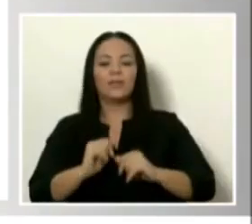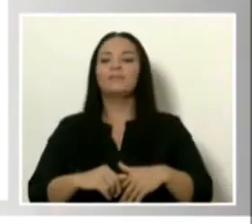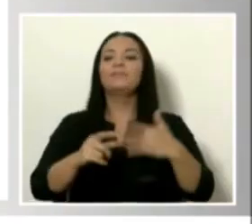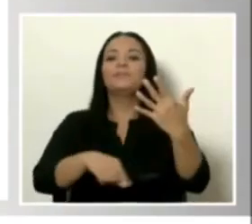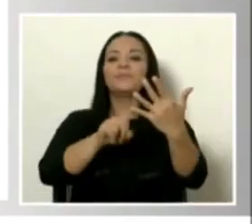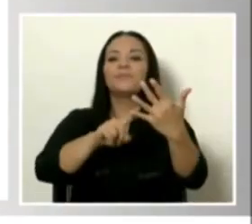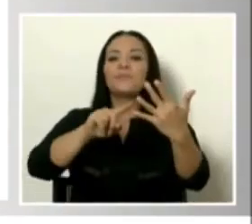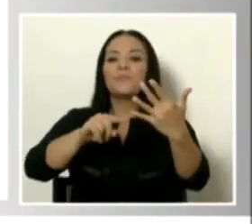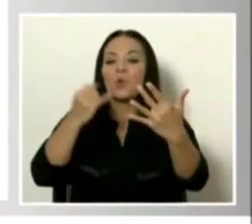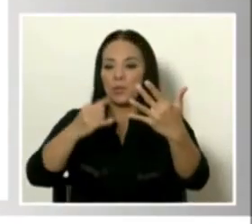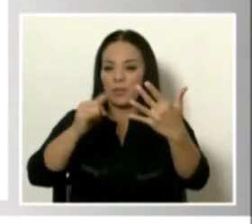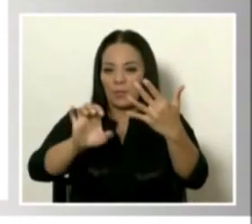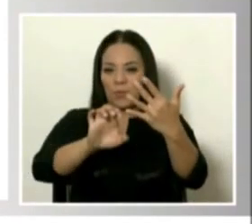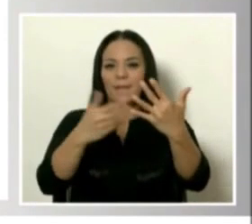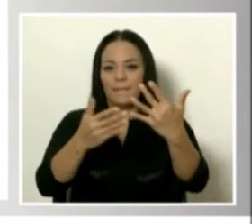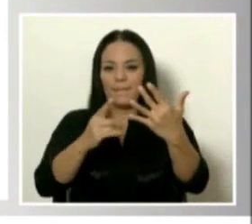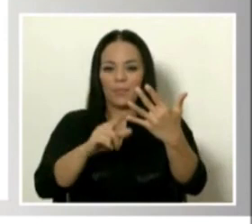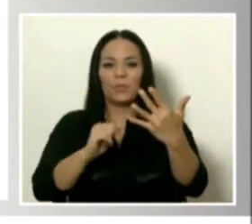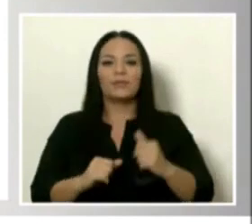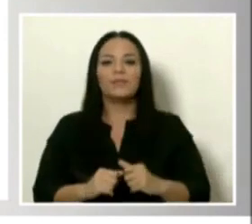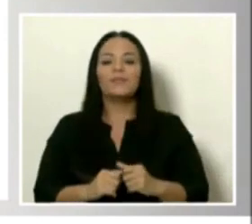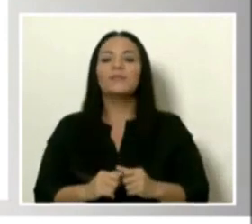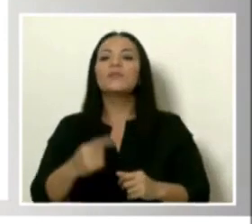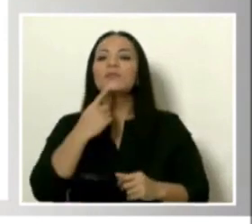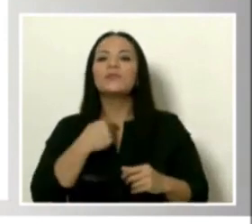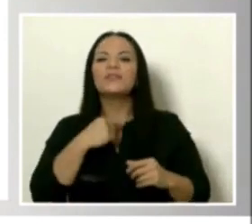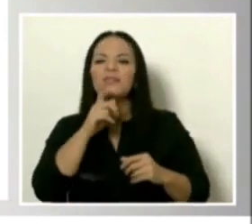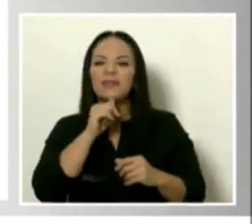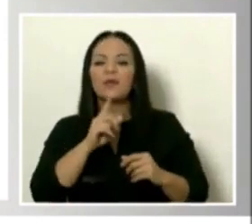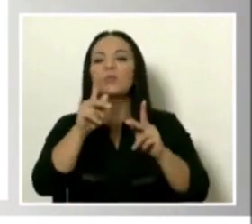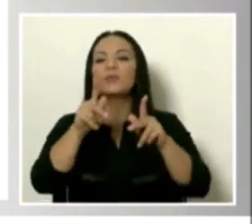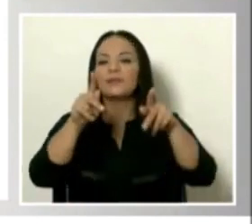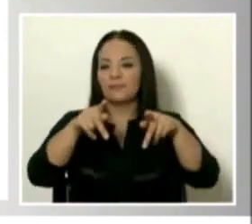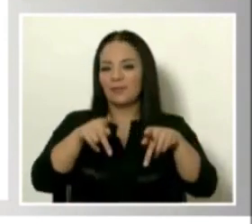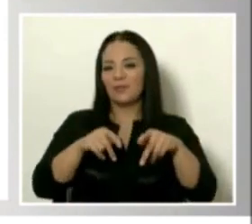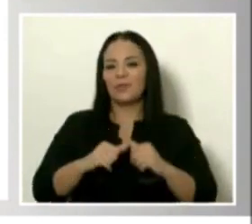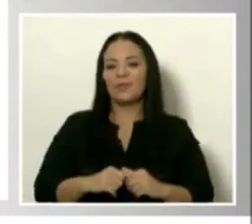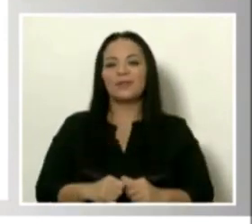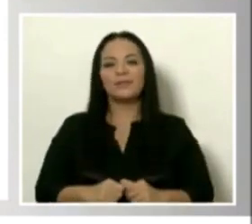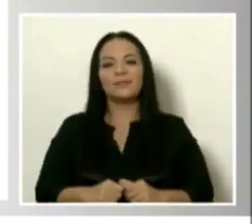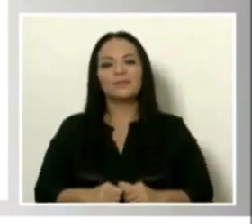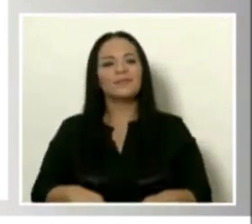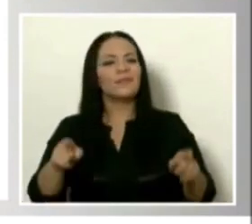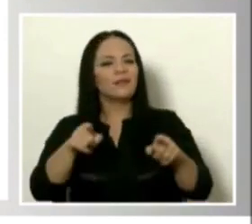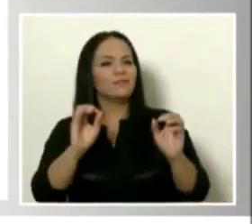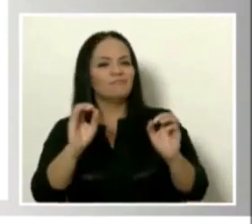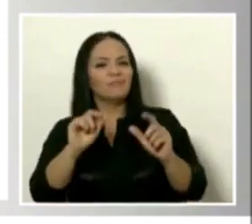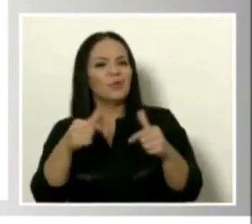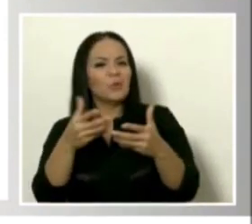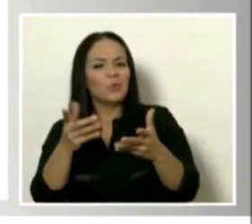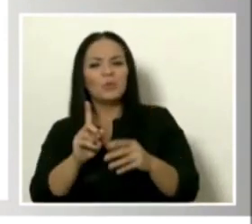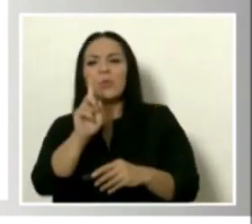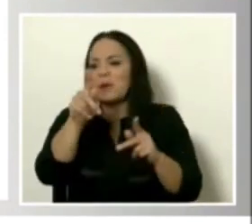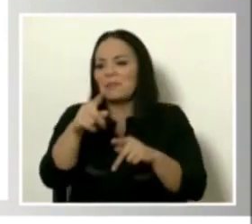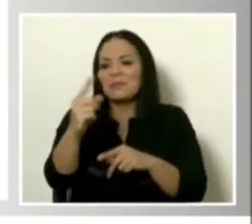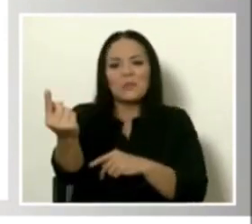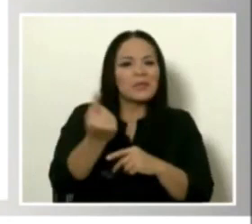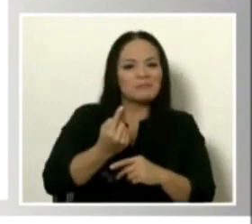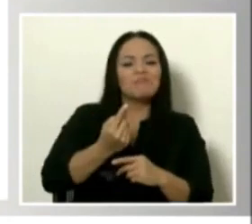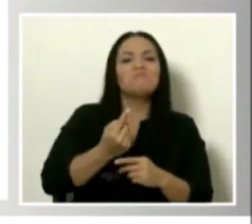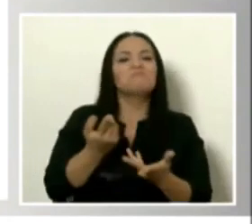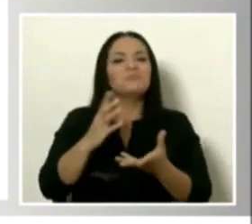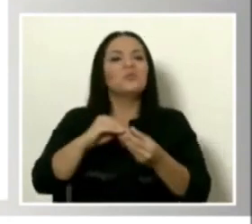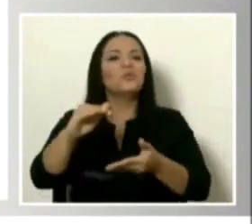Un ejemplo que nos lo dijo una persona en particular, esto no fue ninguna cámara, fue una persona que nos dijo